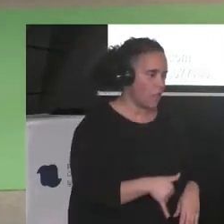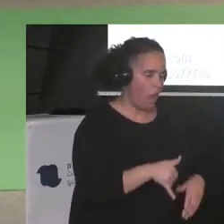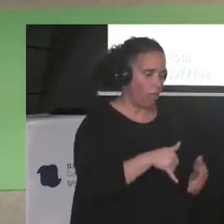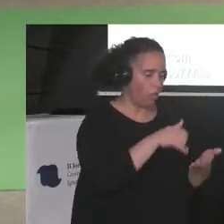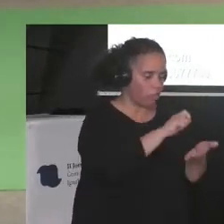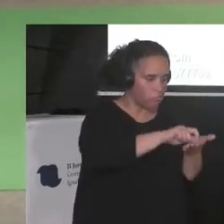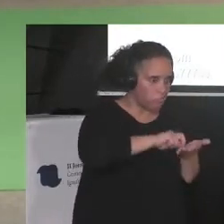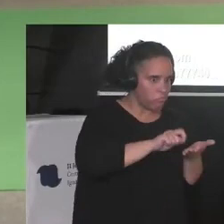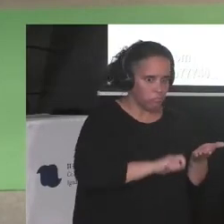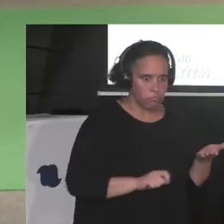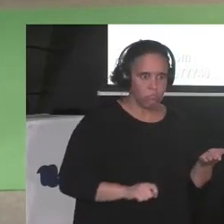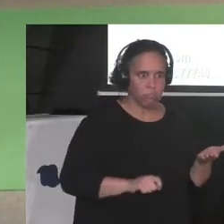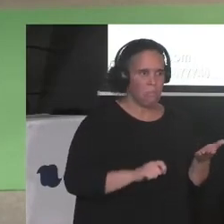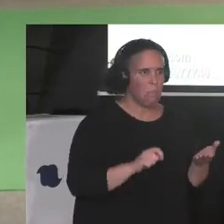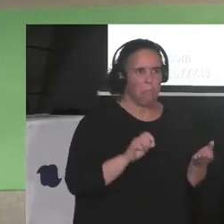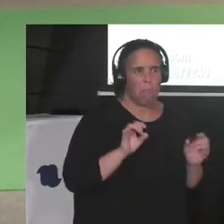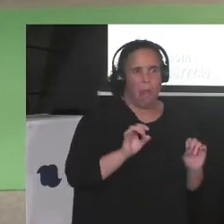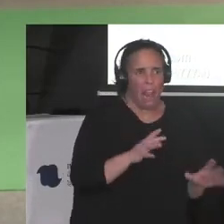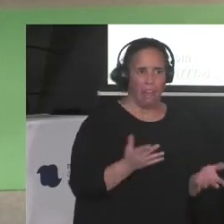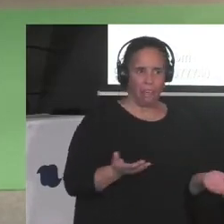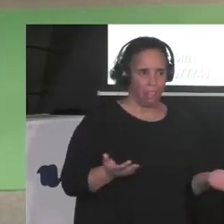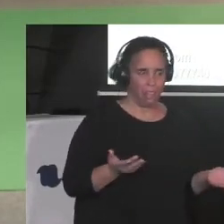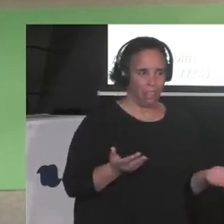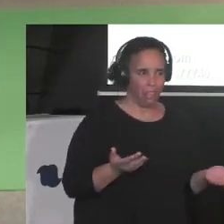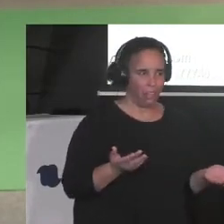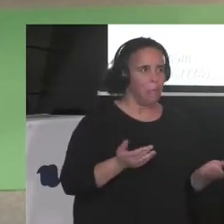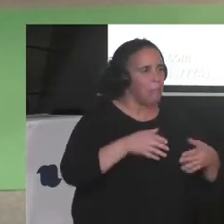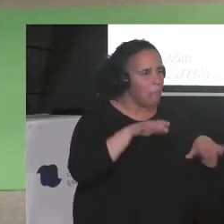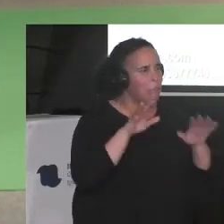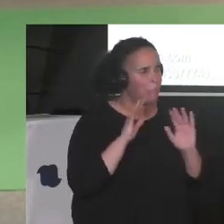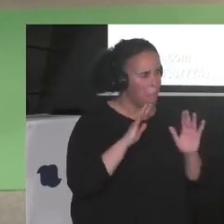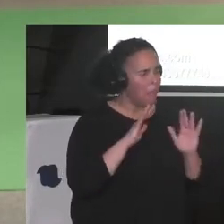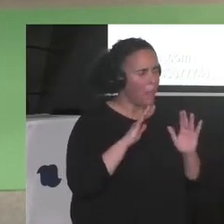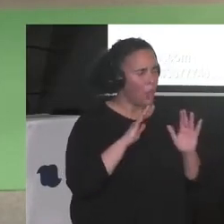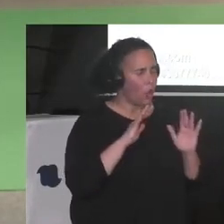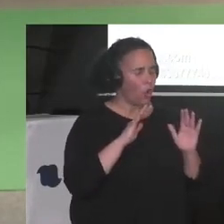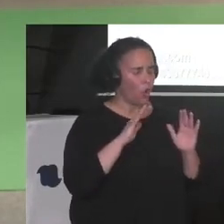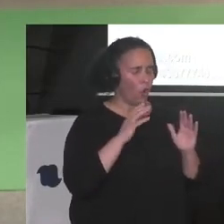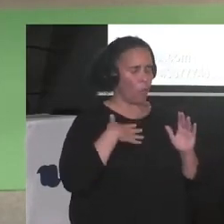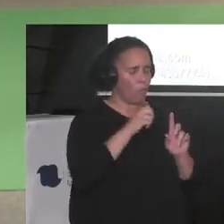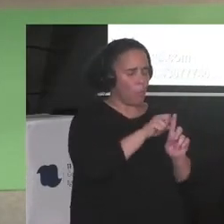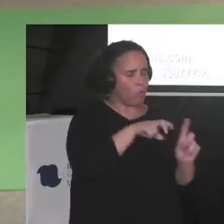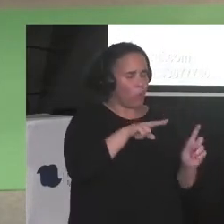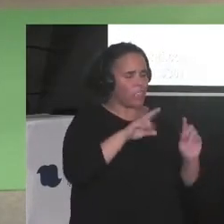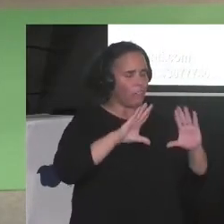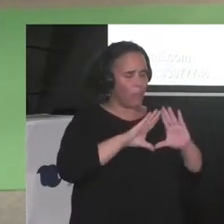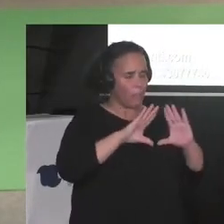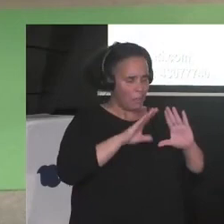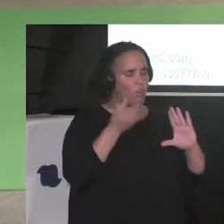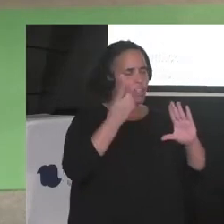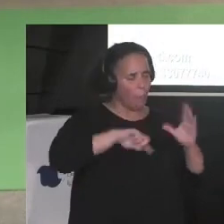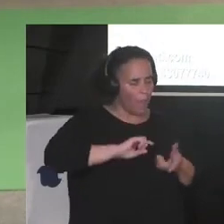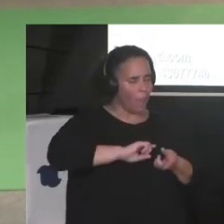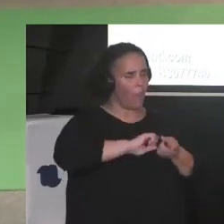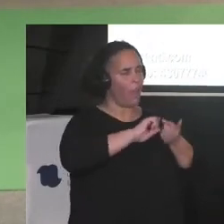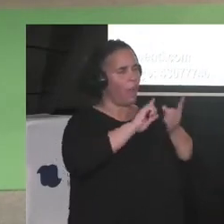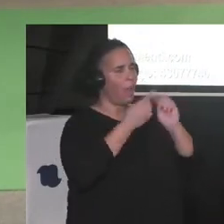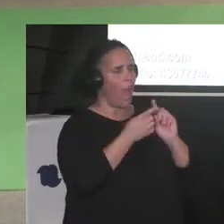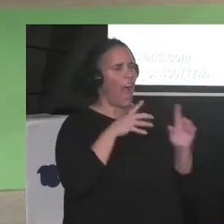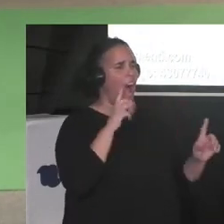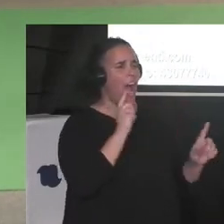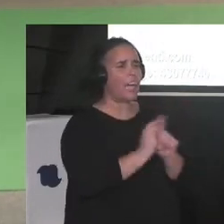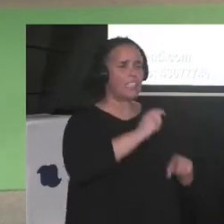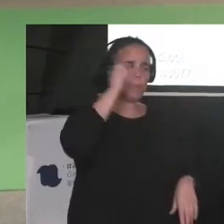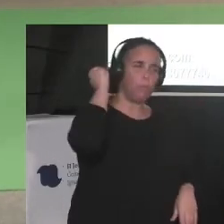Y en el camino, de alguna manera, mi feminismo también cambió. Comencé a hablar de antipunitivismo y de